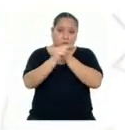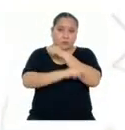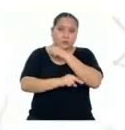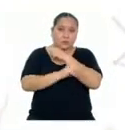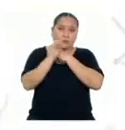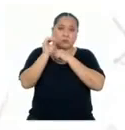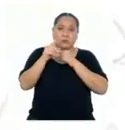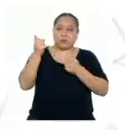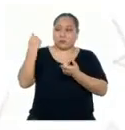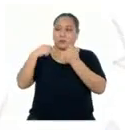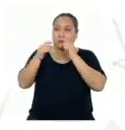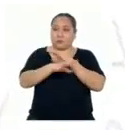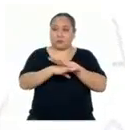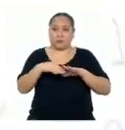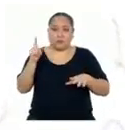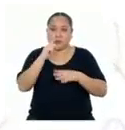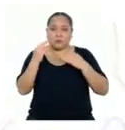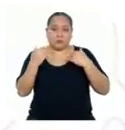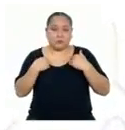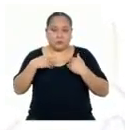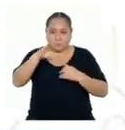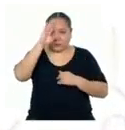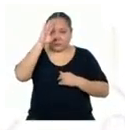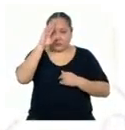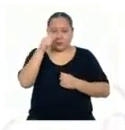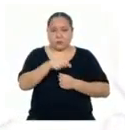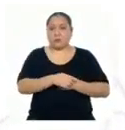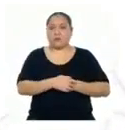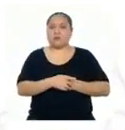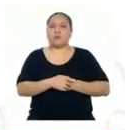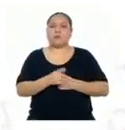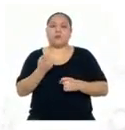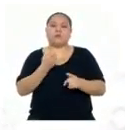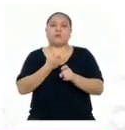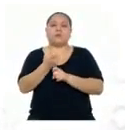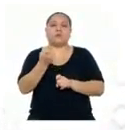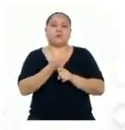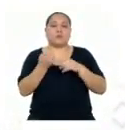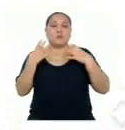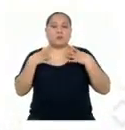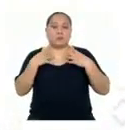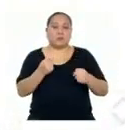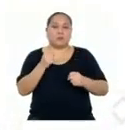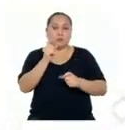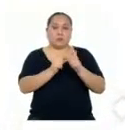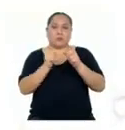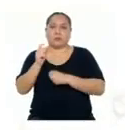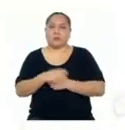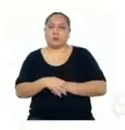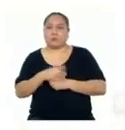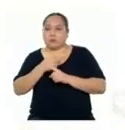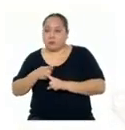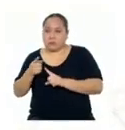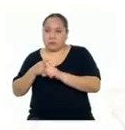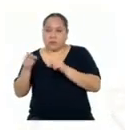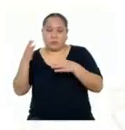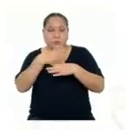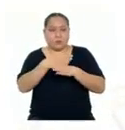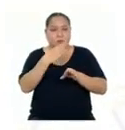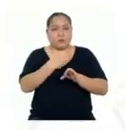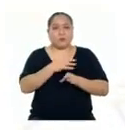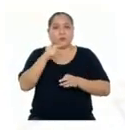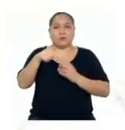contengan Sustancias químicas Y microorganismos Que pueden afectar La salud De los consumidores Entre las distintas Aplicaciones